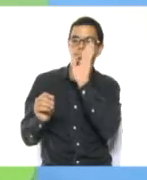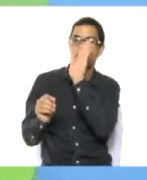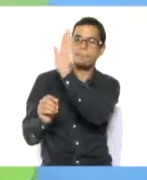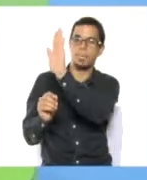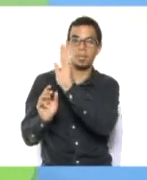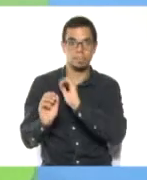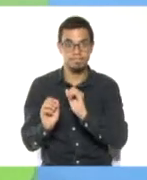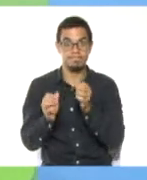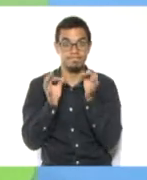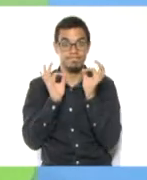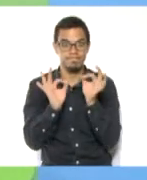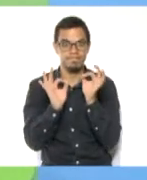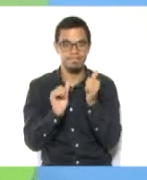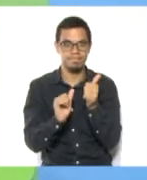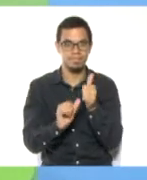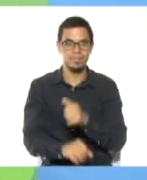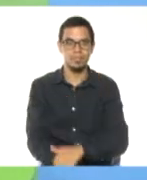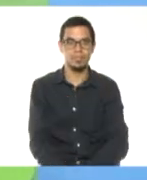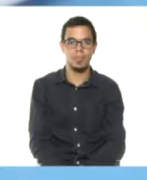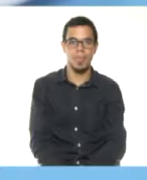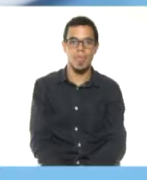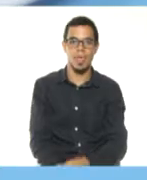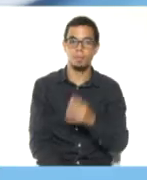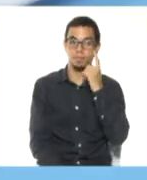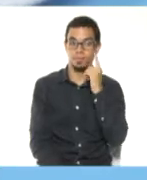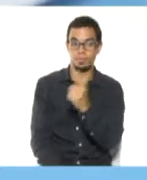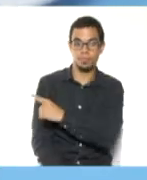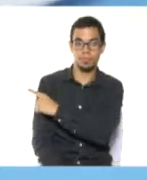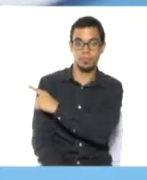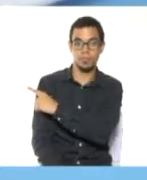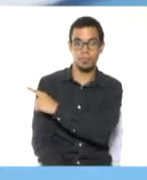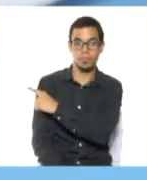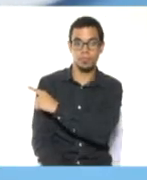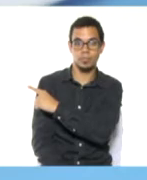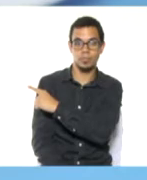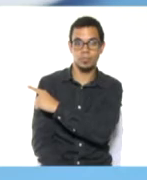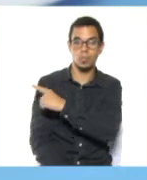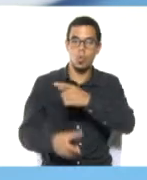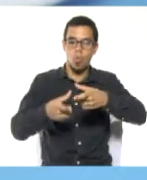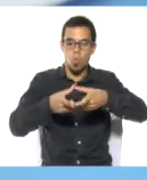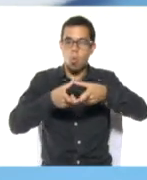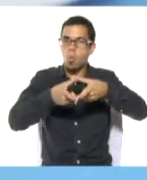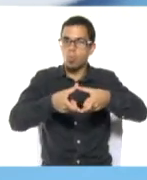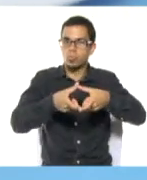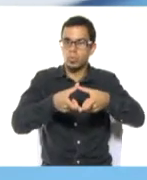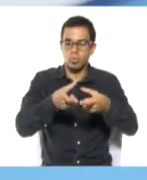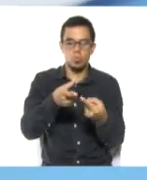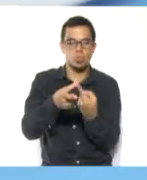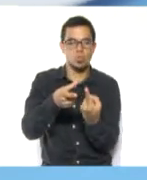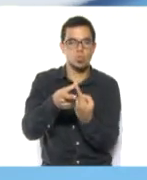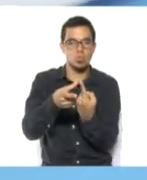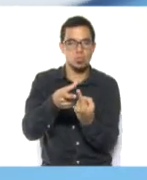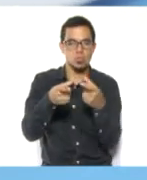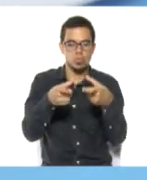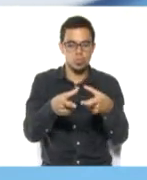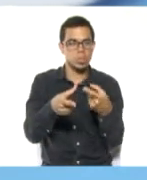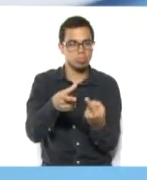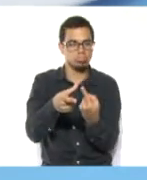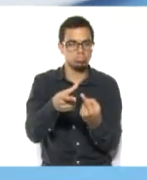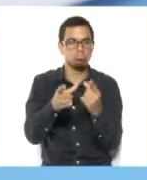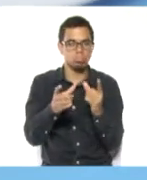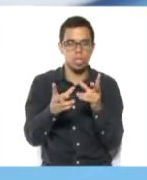yo hice en CD. Con un CD que tengamos en casa podemos cortarlo con ayuda de nuestros padres o